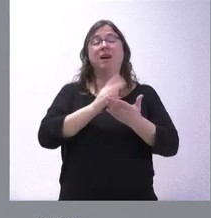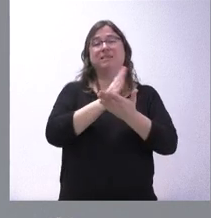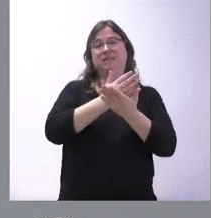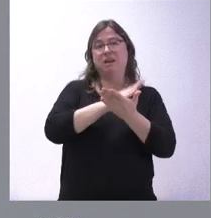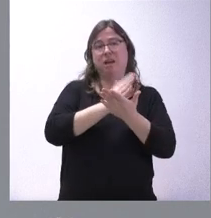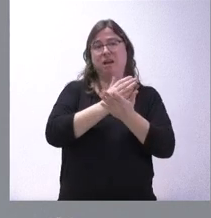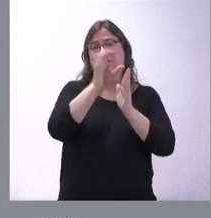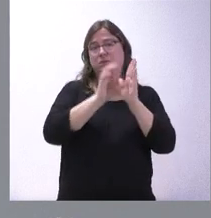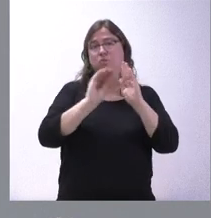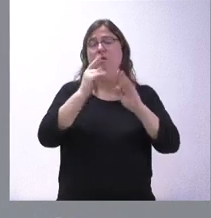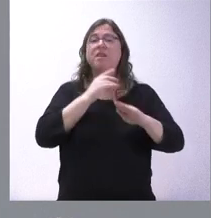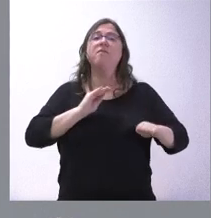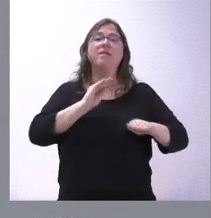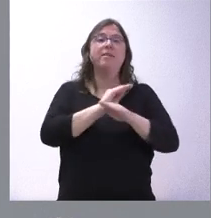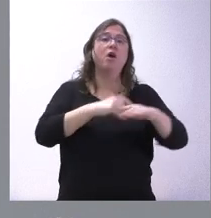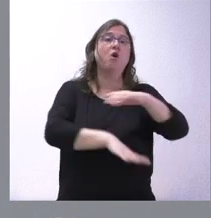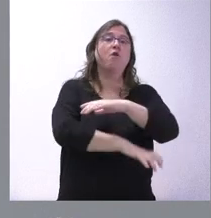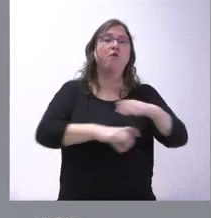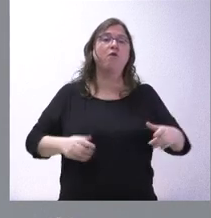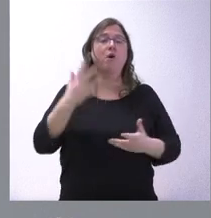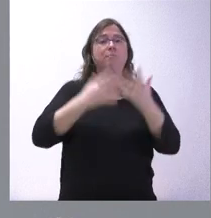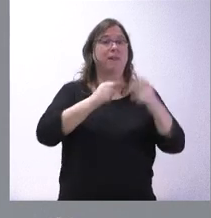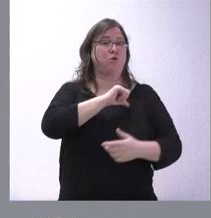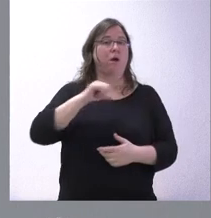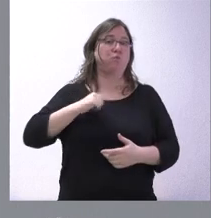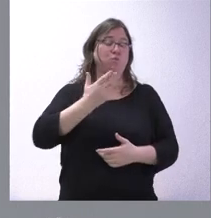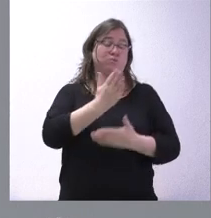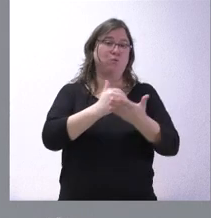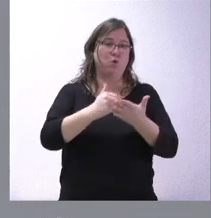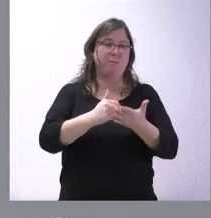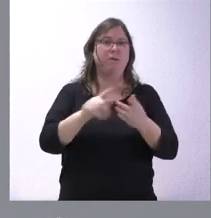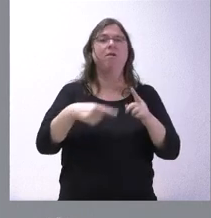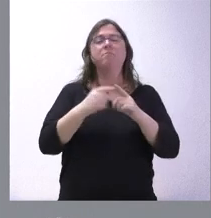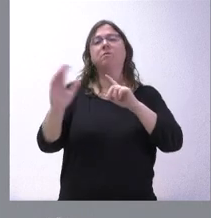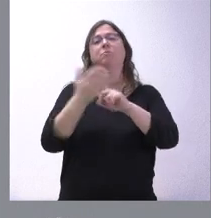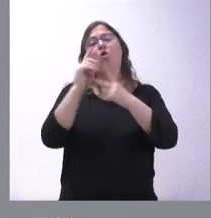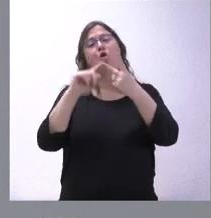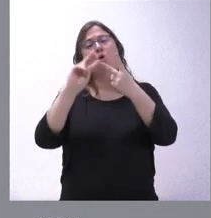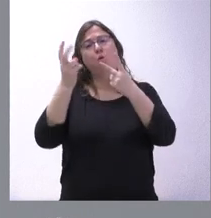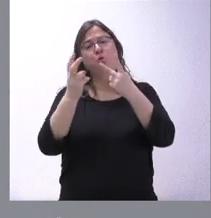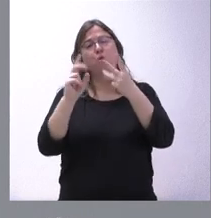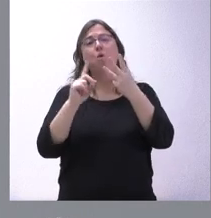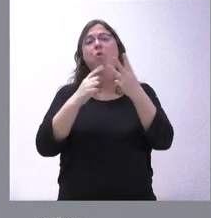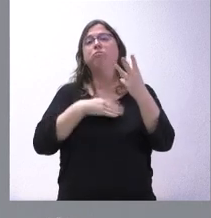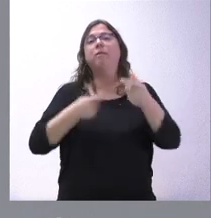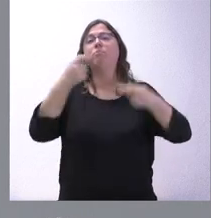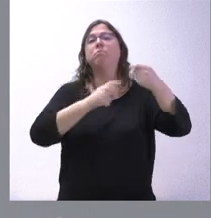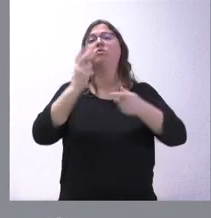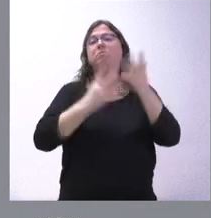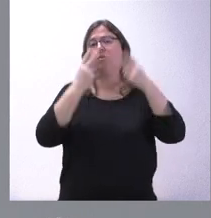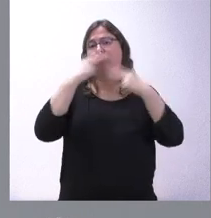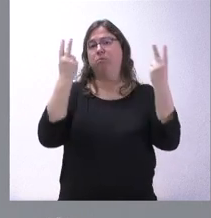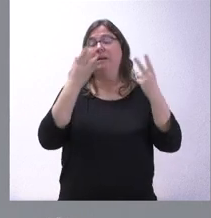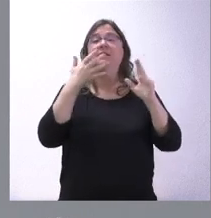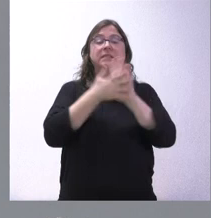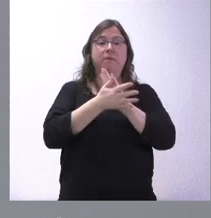que el SERLA se financiará con los fondos que aporte la Administración autonómica que obtenga a través de otros mecanismos o lo que puedan aportar otras Administraciones públicas. Por tanto,